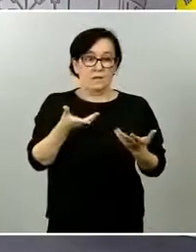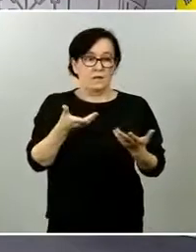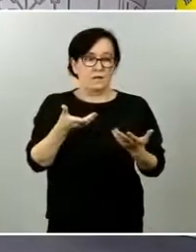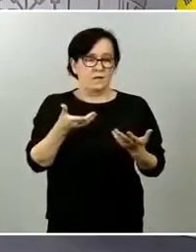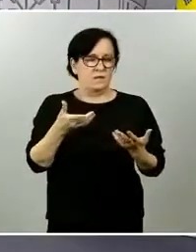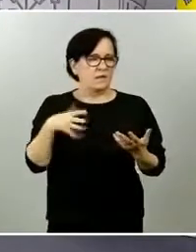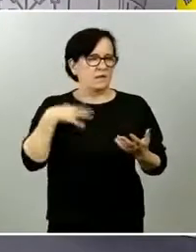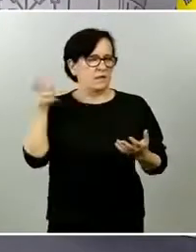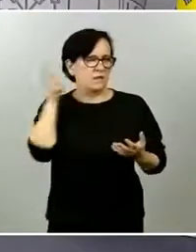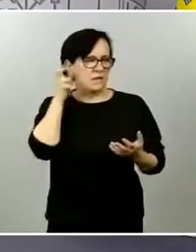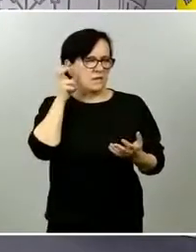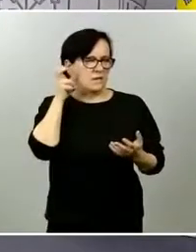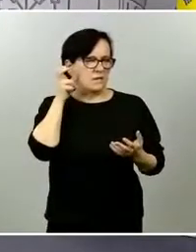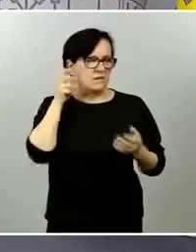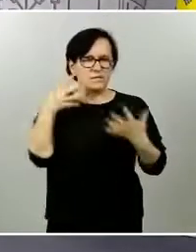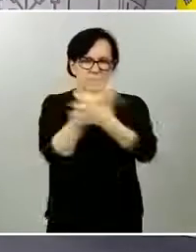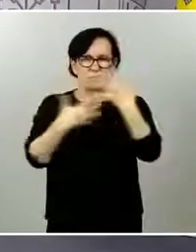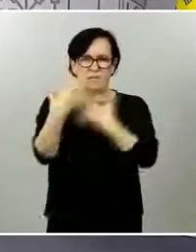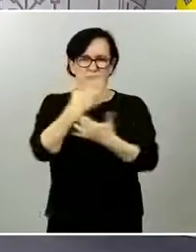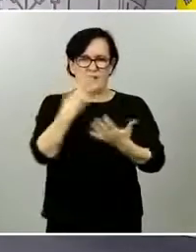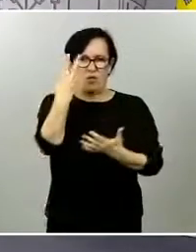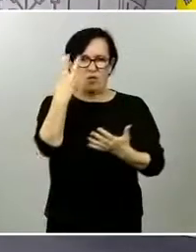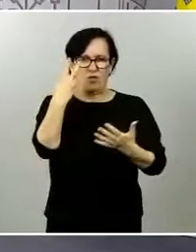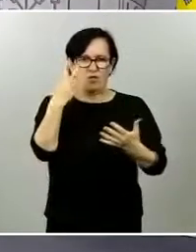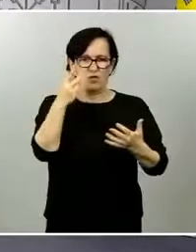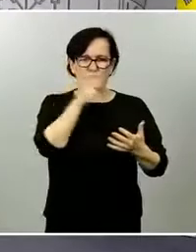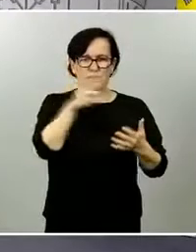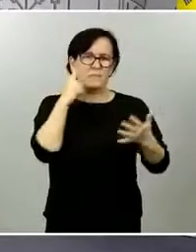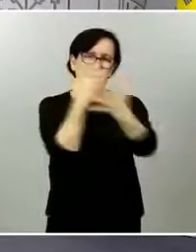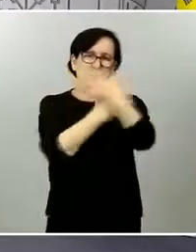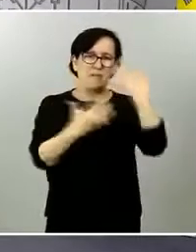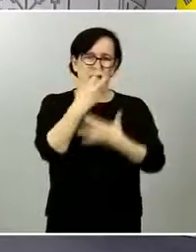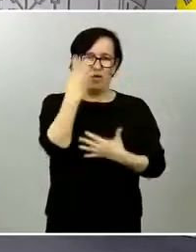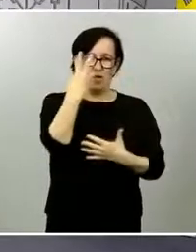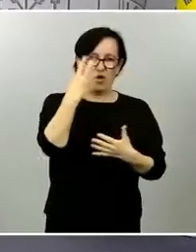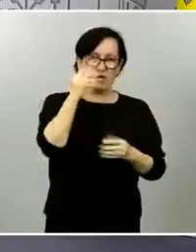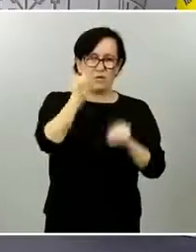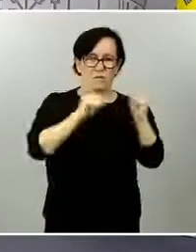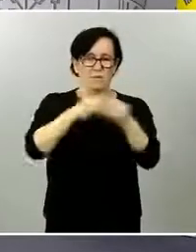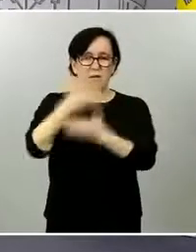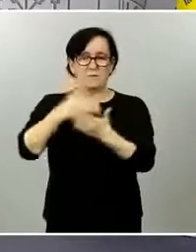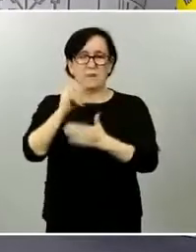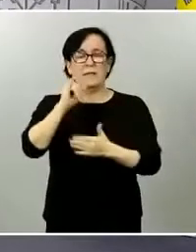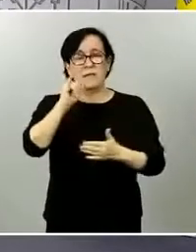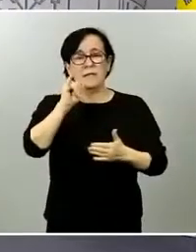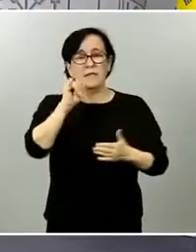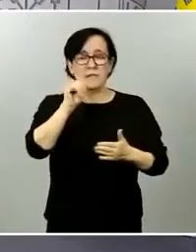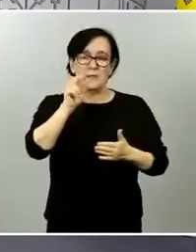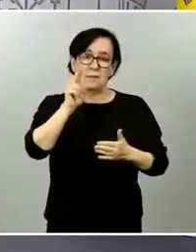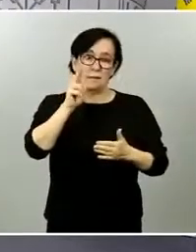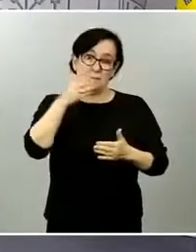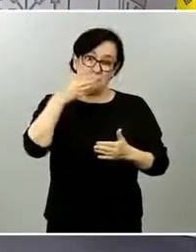Sí, hola Sí, hola Sí, hola desde IB3